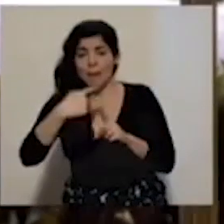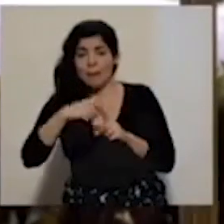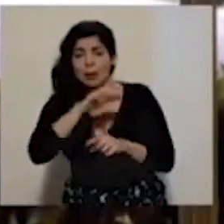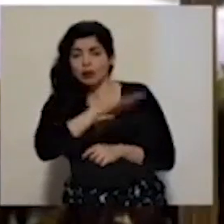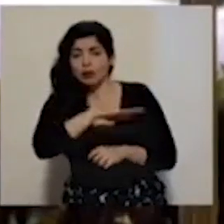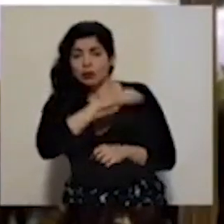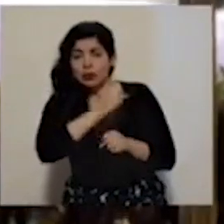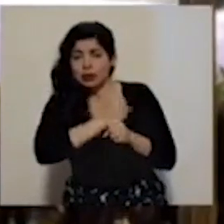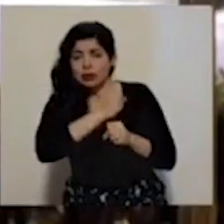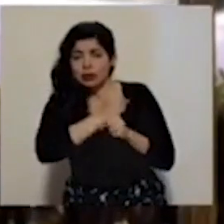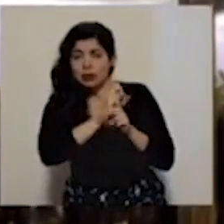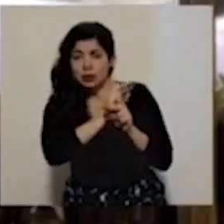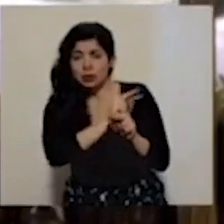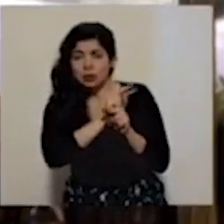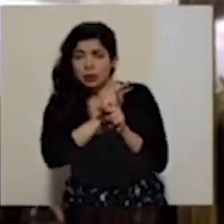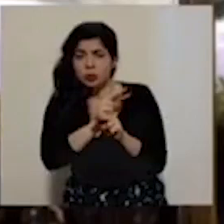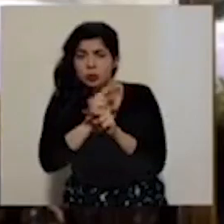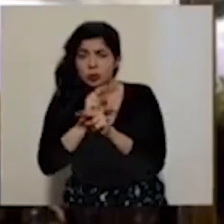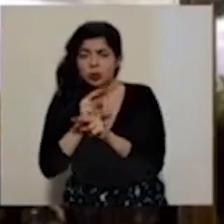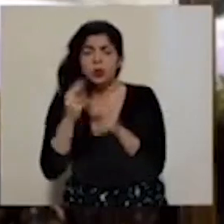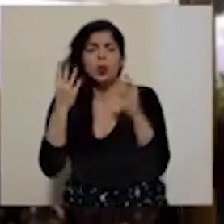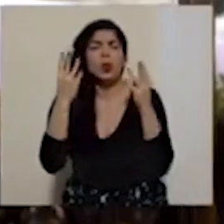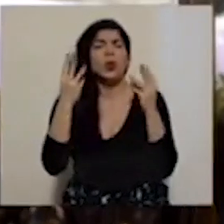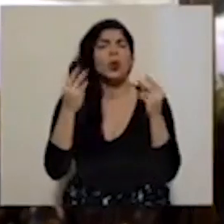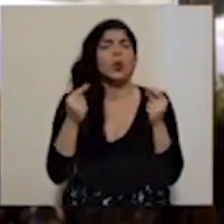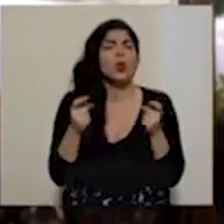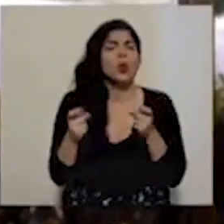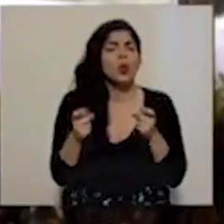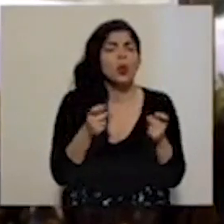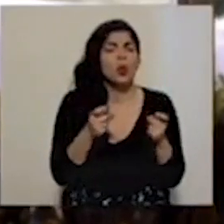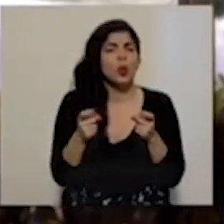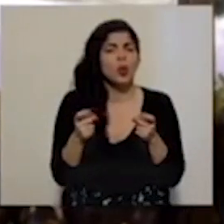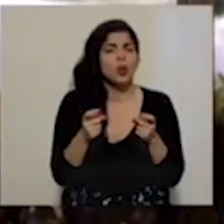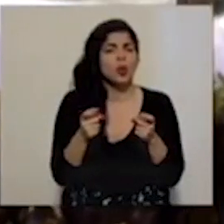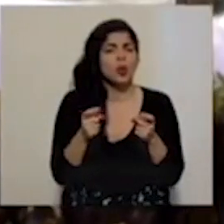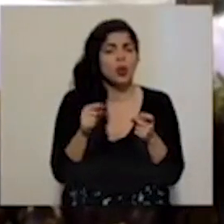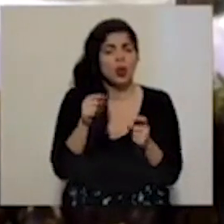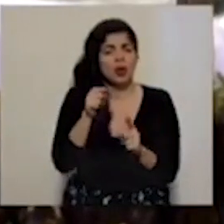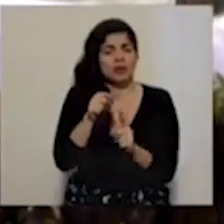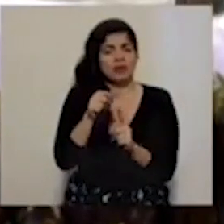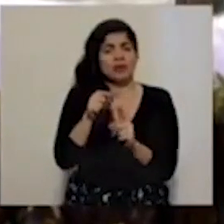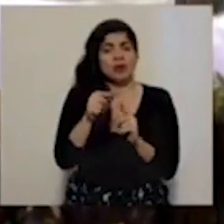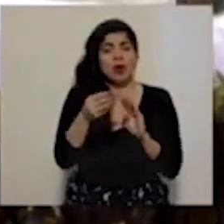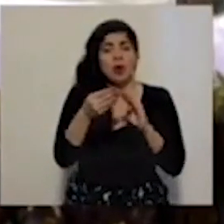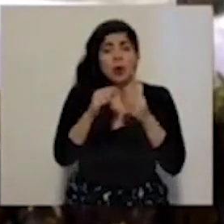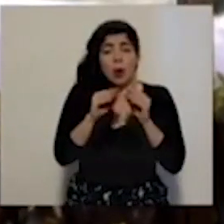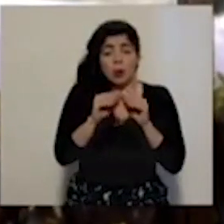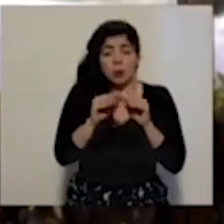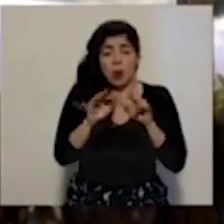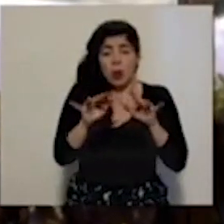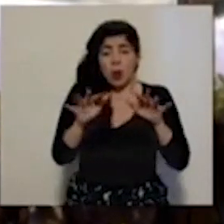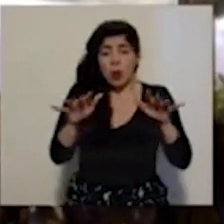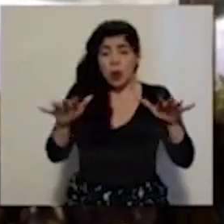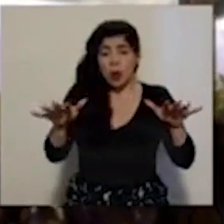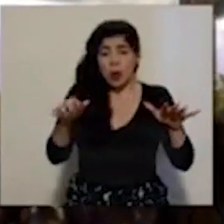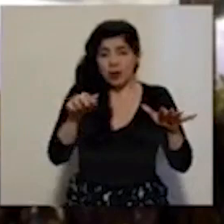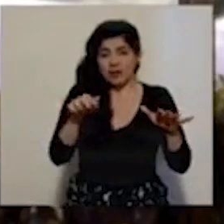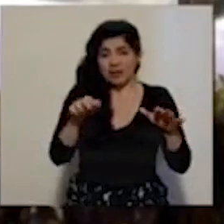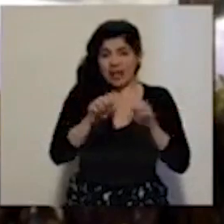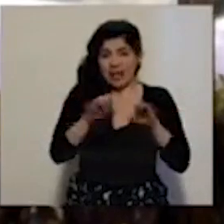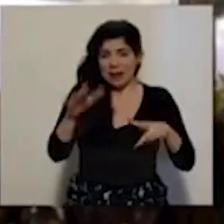que ustedes vienen dando, ¿cuánto controlada está la transmisión comunitaria de esta